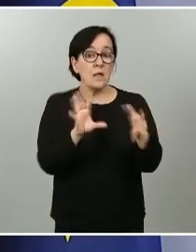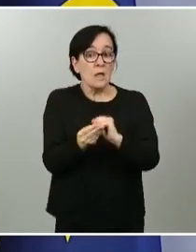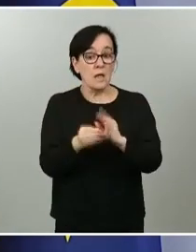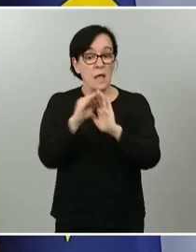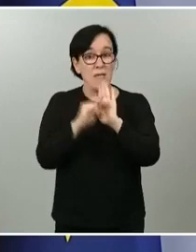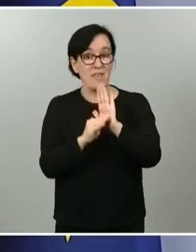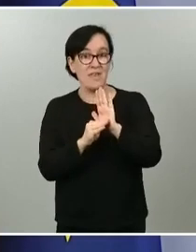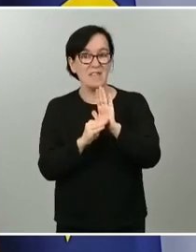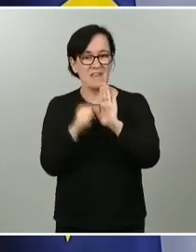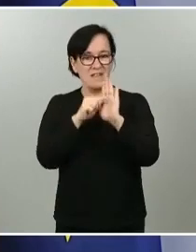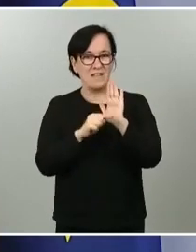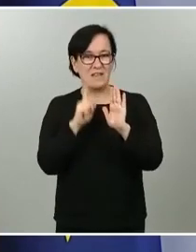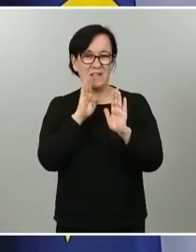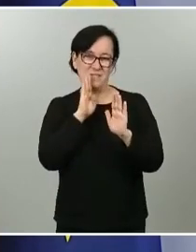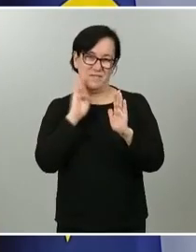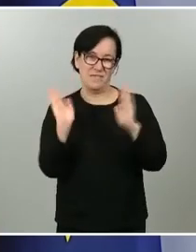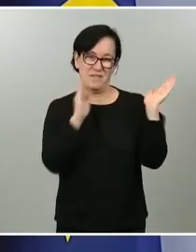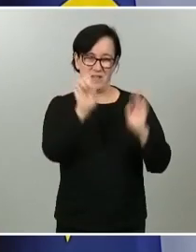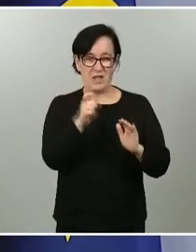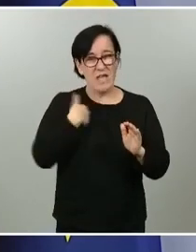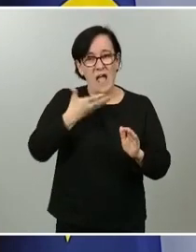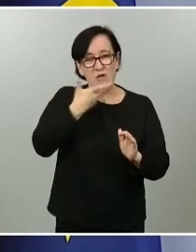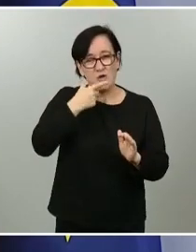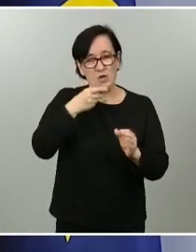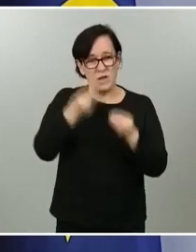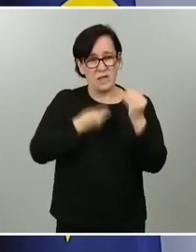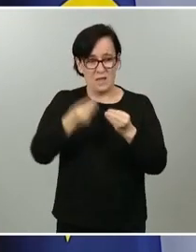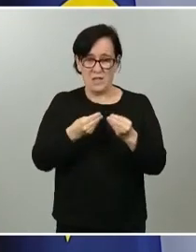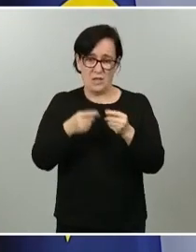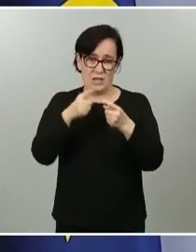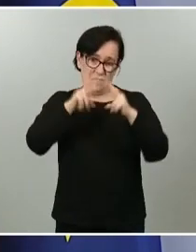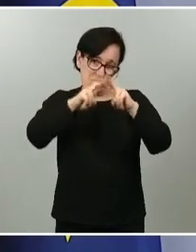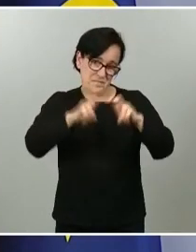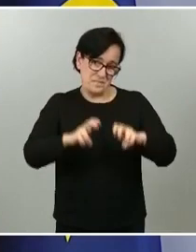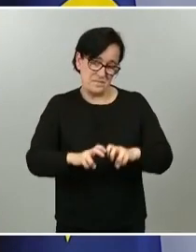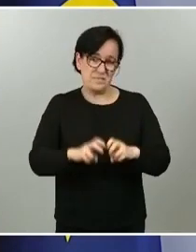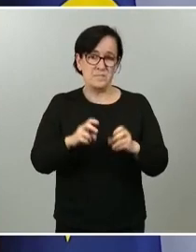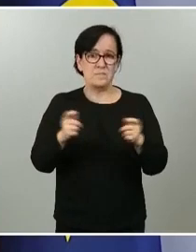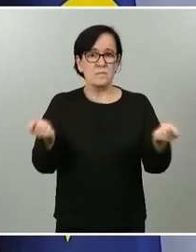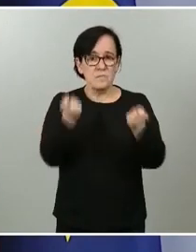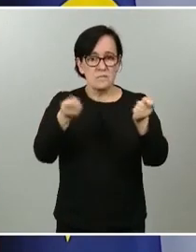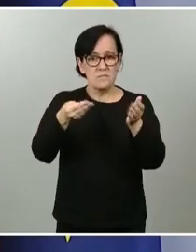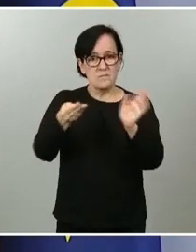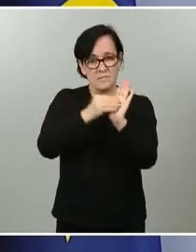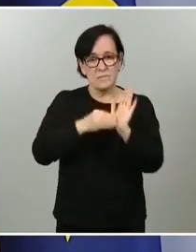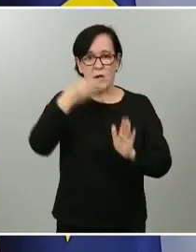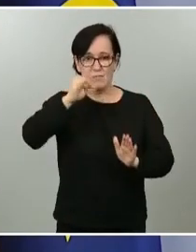en la fase 1 y que ustedes conocen porque han sido objeto ya de publicación en el Boletín Oficial del Estado. Y también vamos a ver,